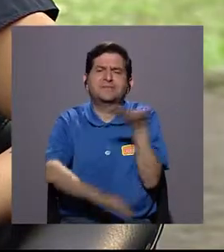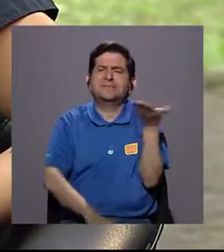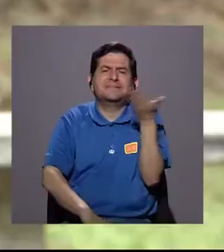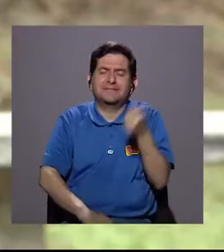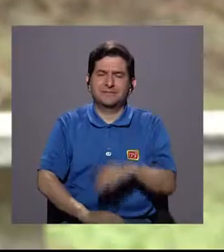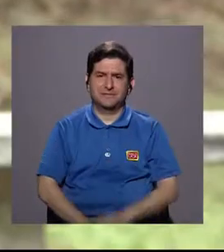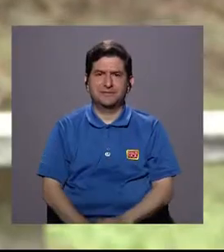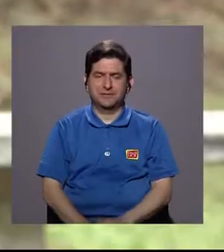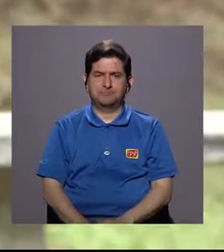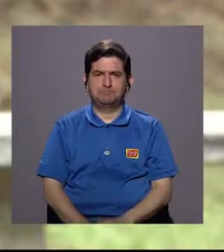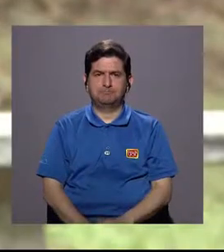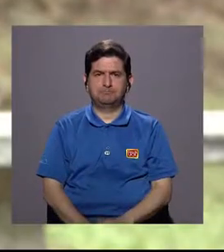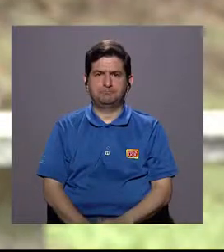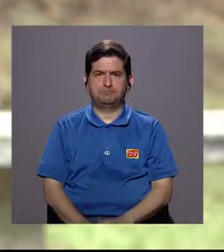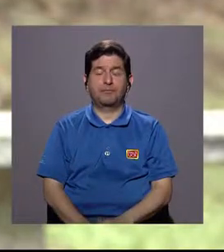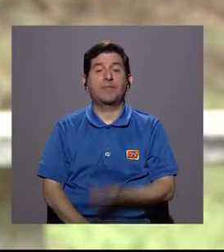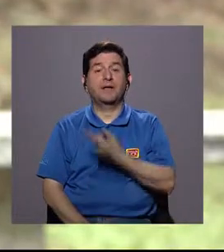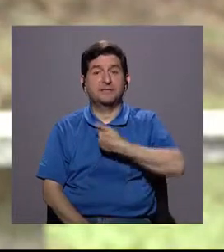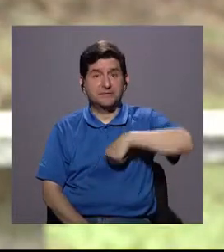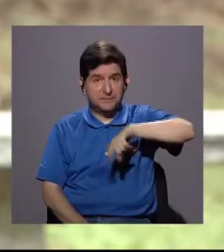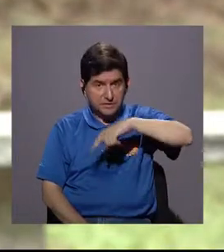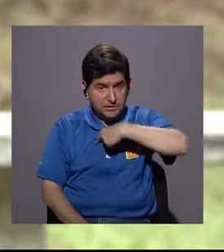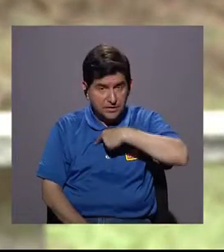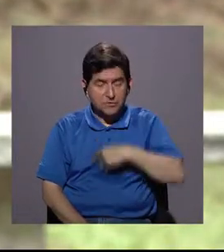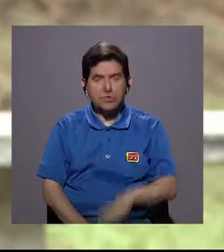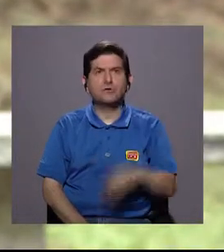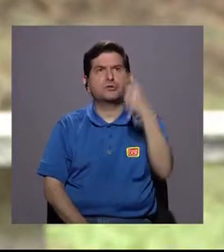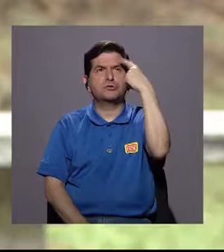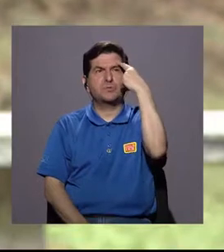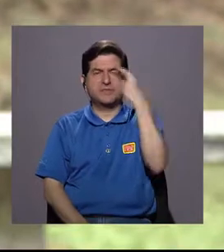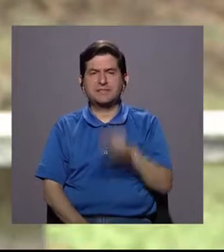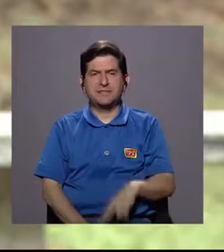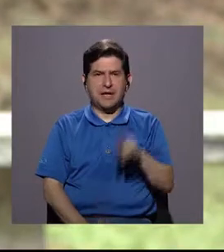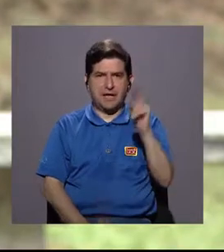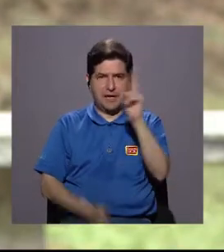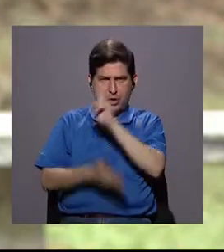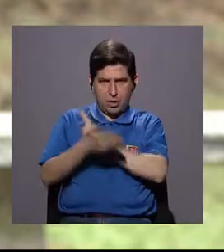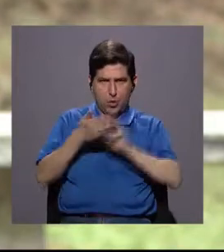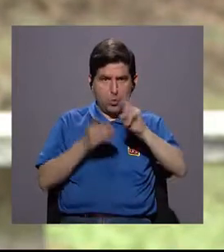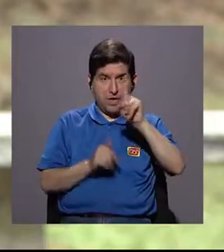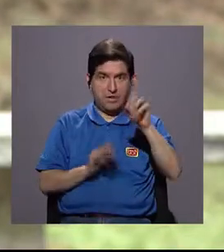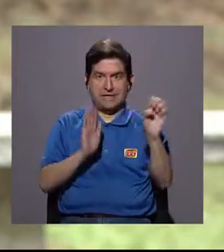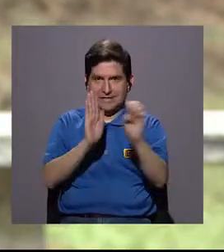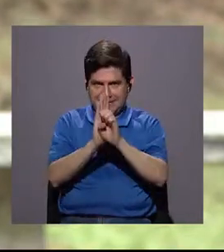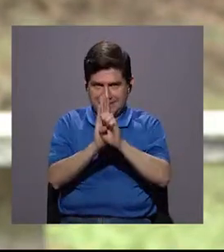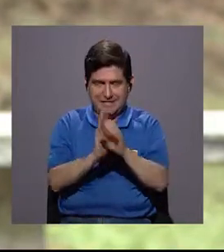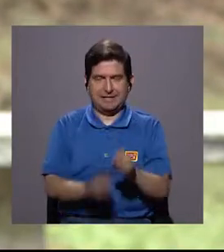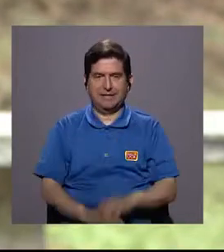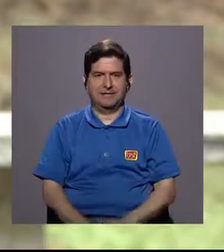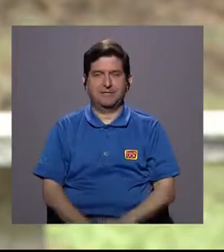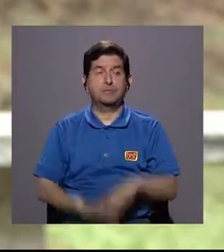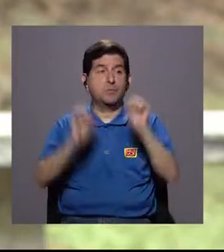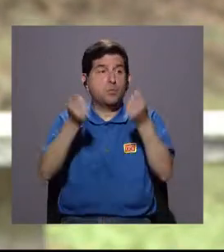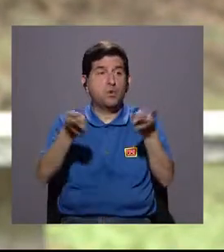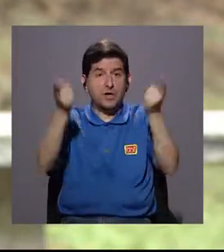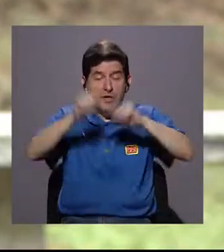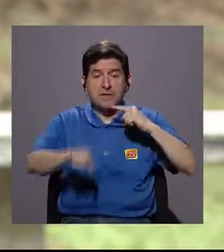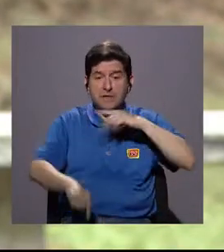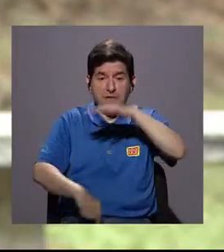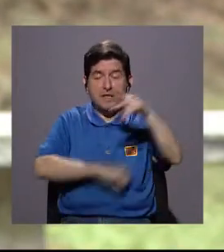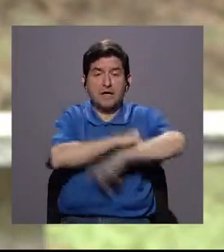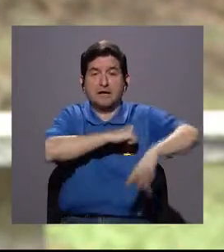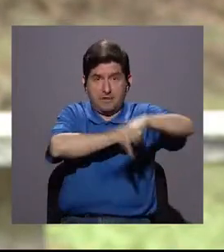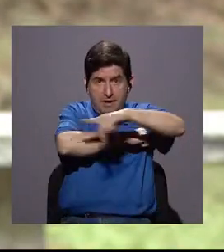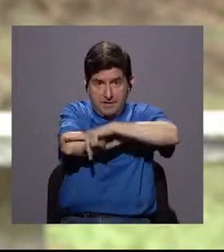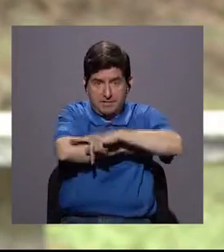bien? Vamos a ver, si nosotros, si tomamos la universidad como un ejemplo, o como un ejemplo de lo que puede ser la realidad